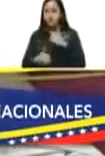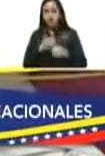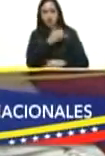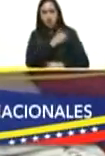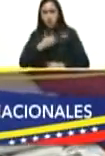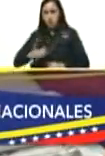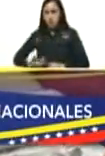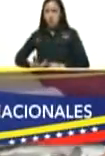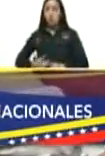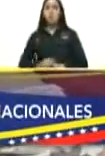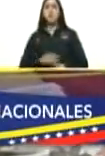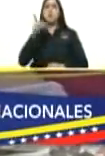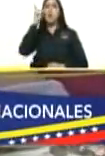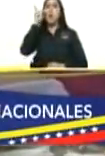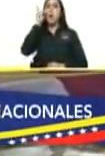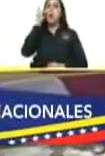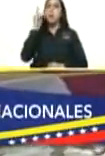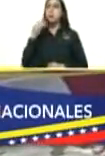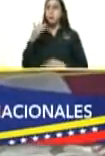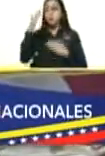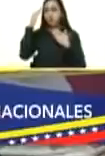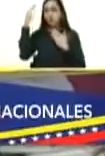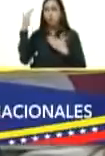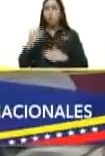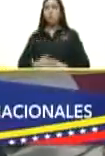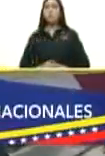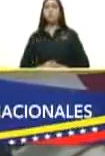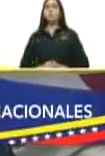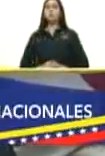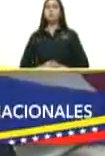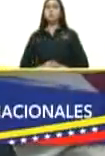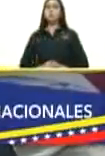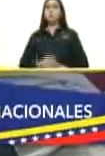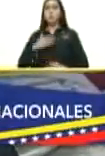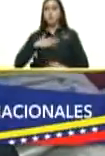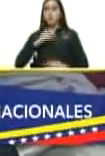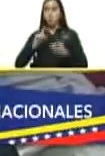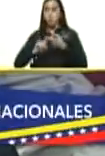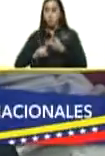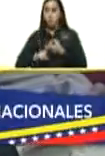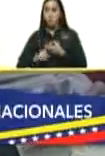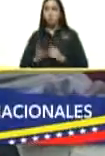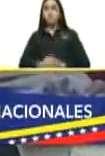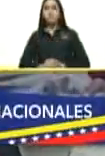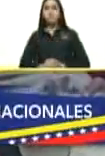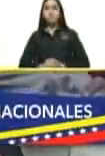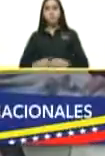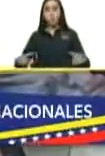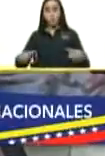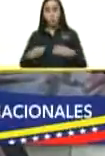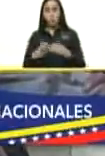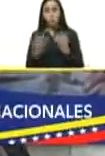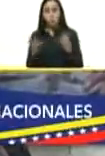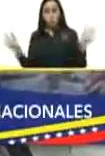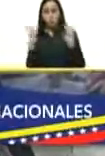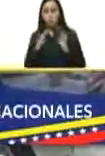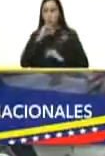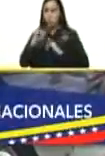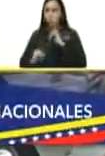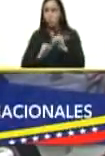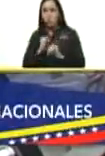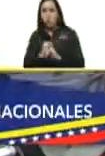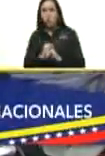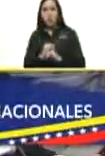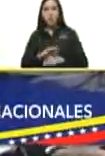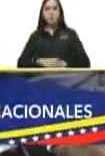ejecutiva Delcy Rodríguez primera dama estamos en organismos internacionales señora primera dama